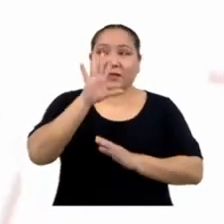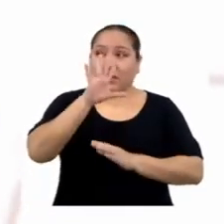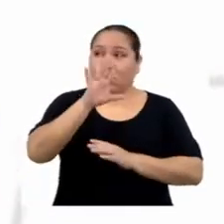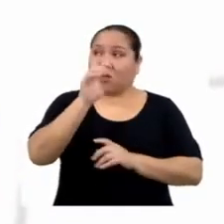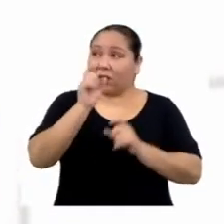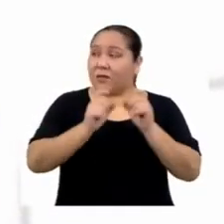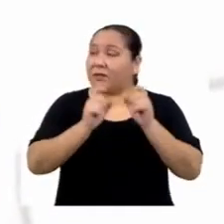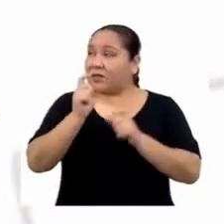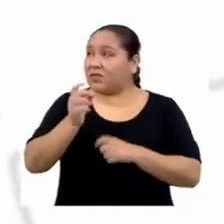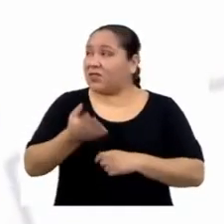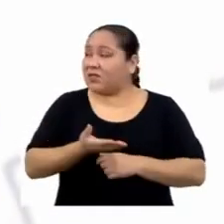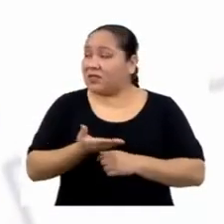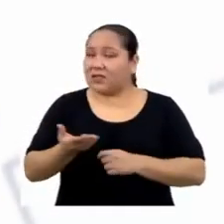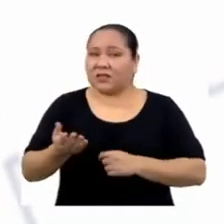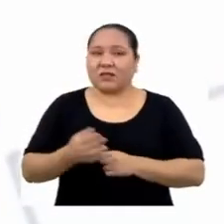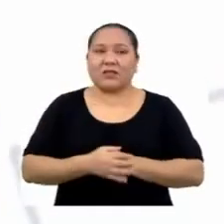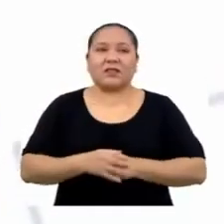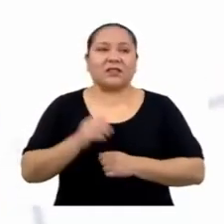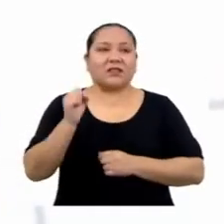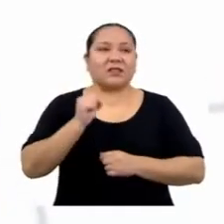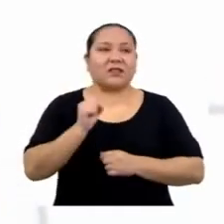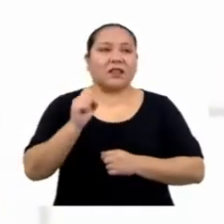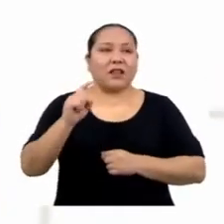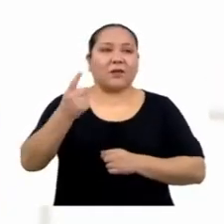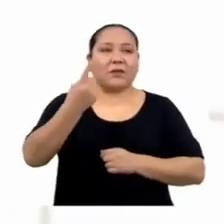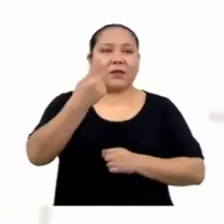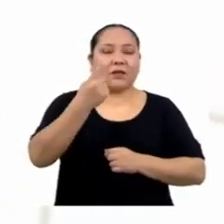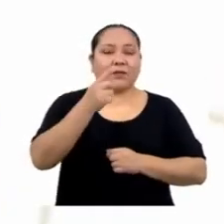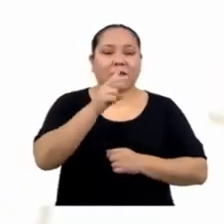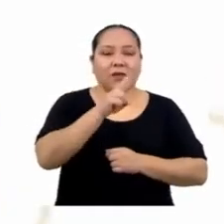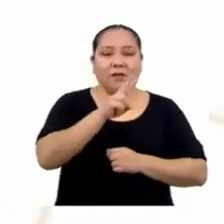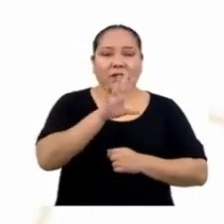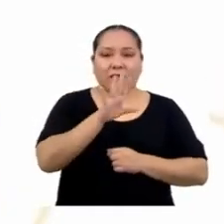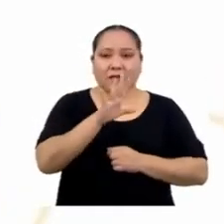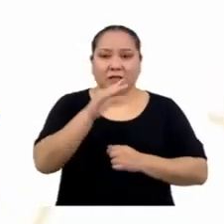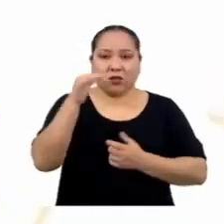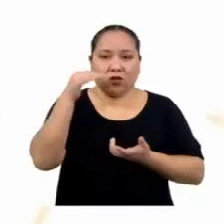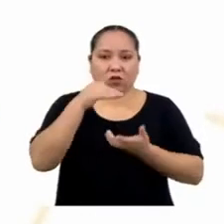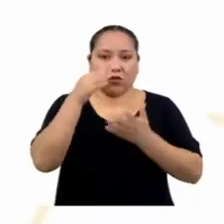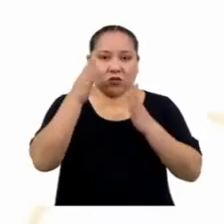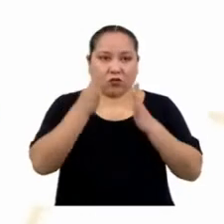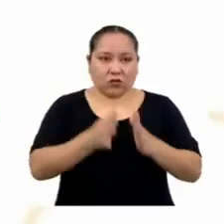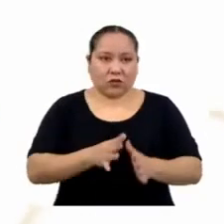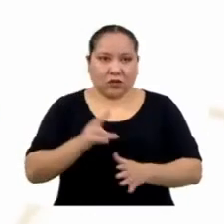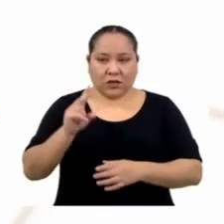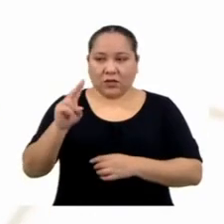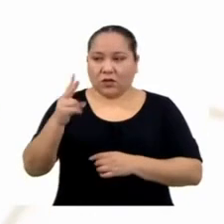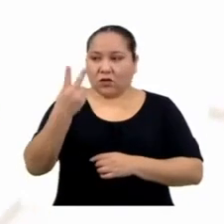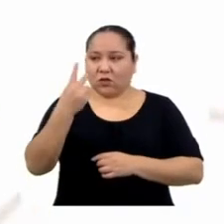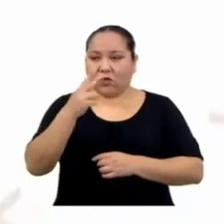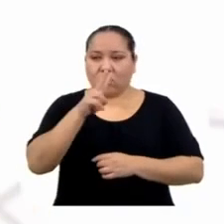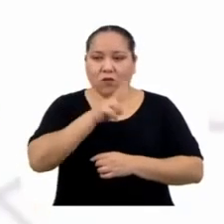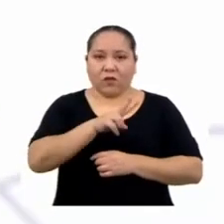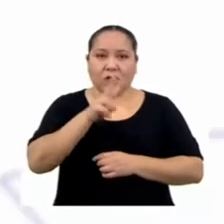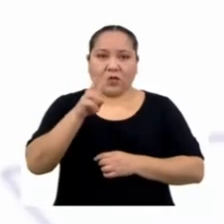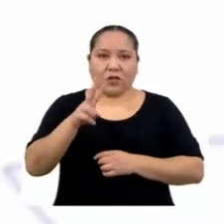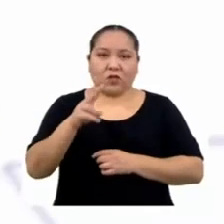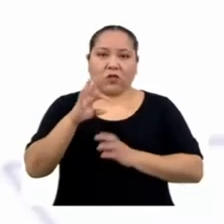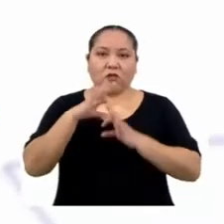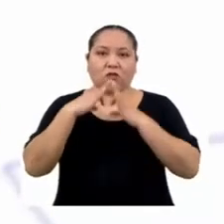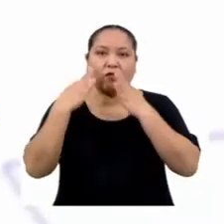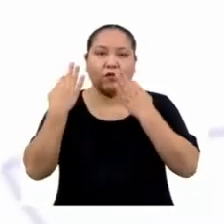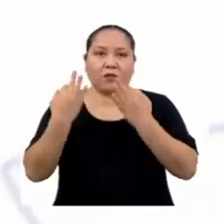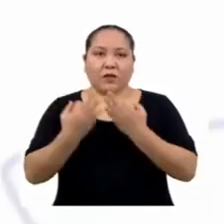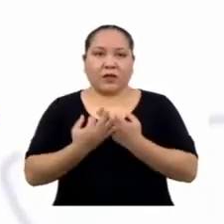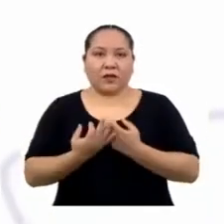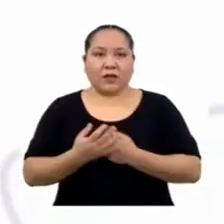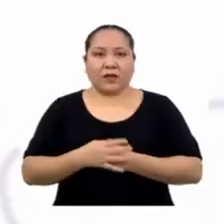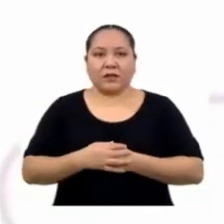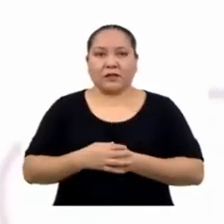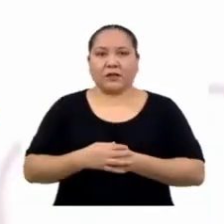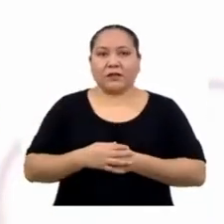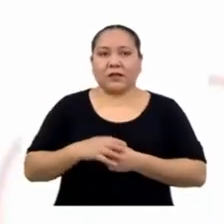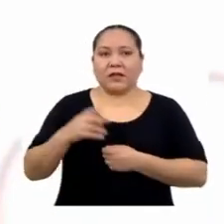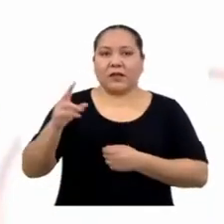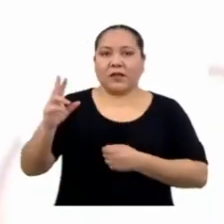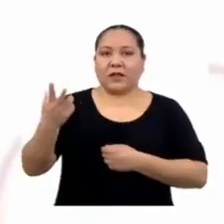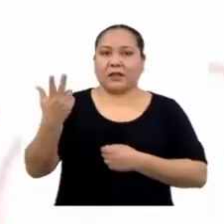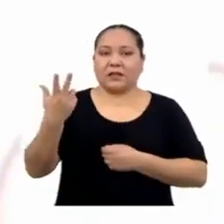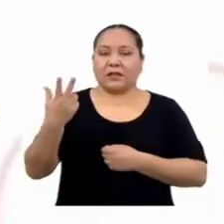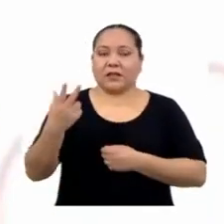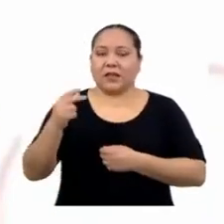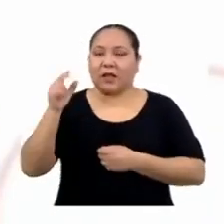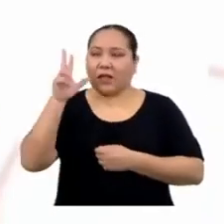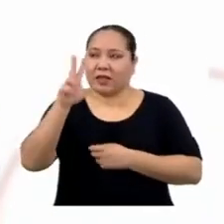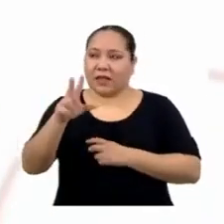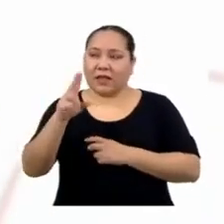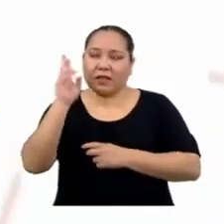¡Sí! La primera muestra son 25 estudiantes. La segunda, 22 familias. Y la tercera muestra